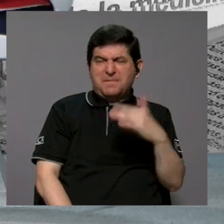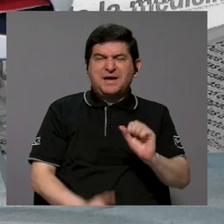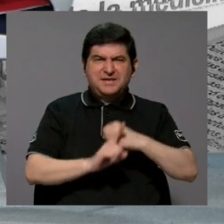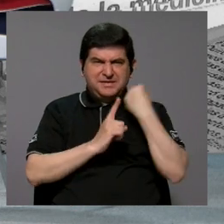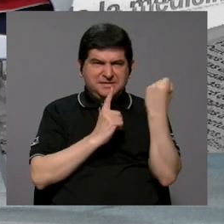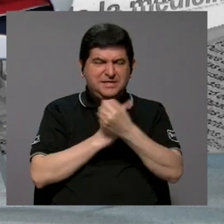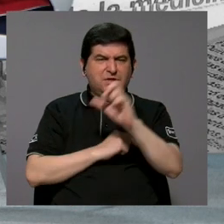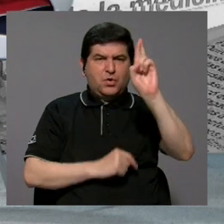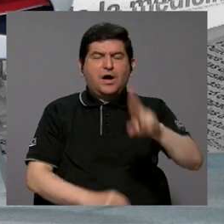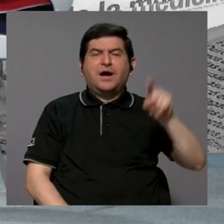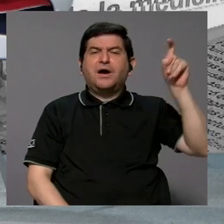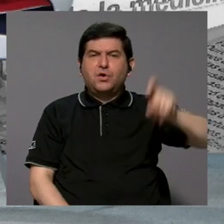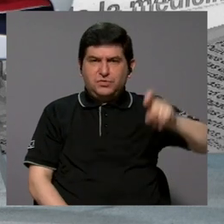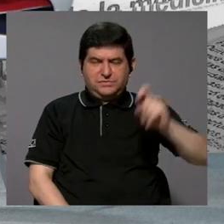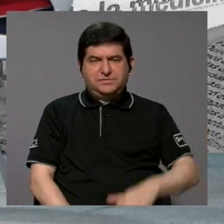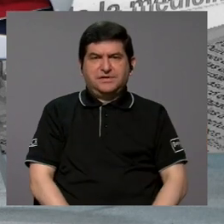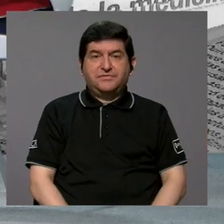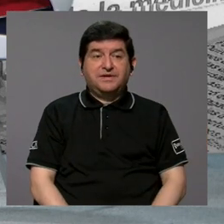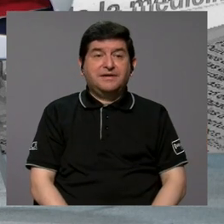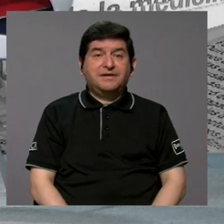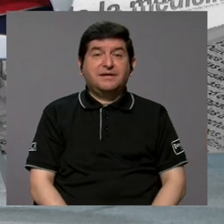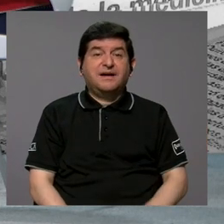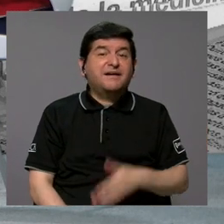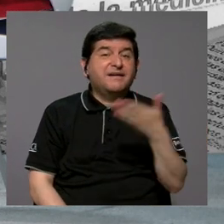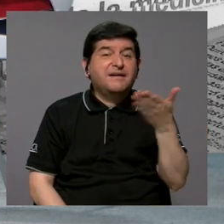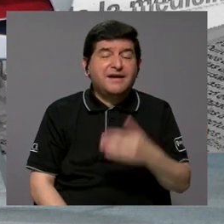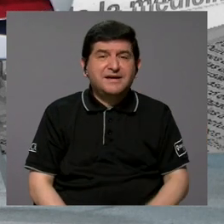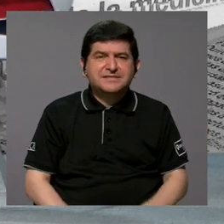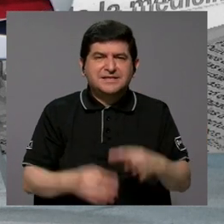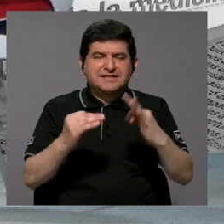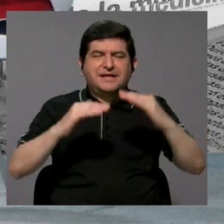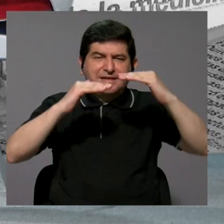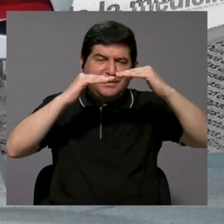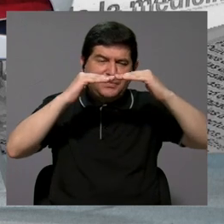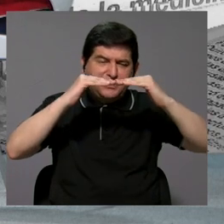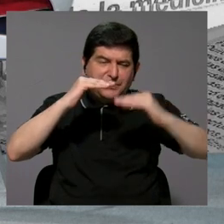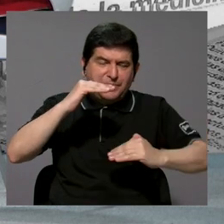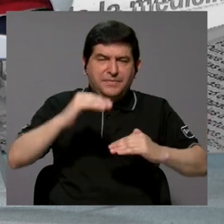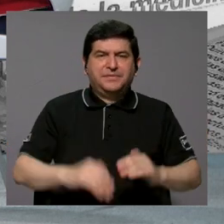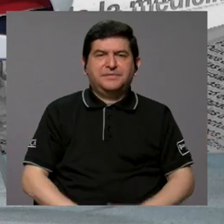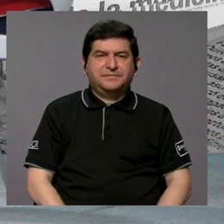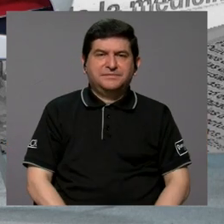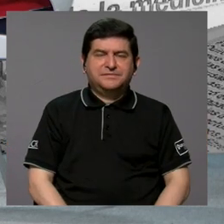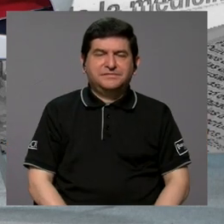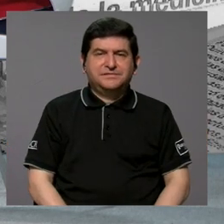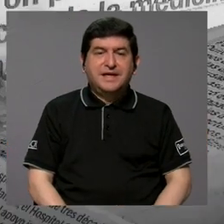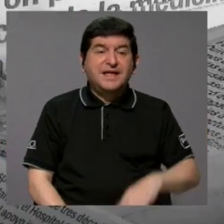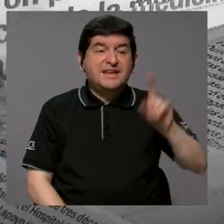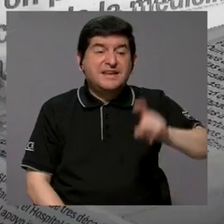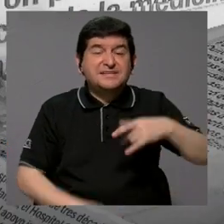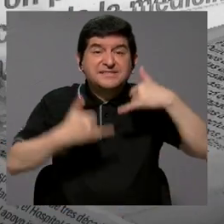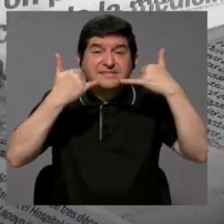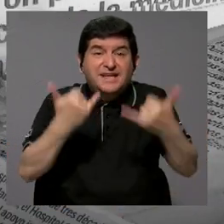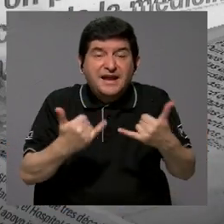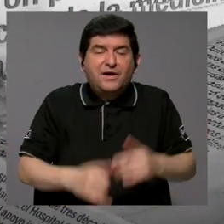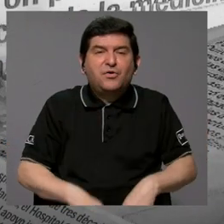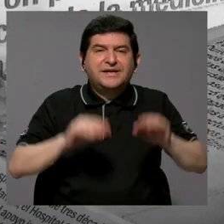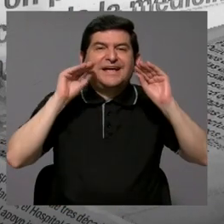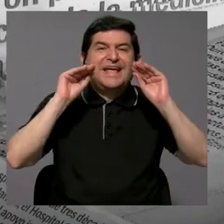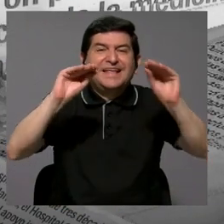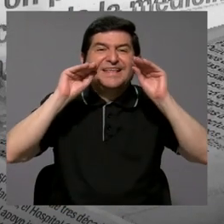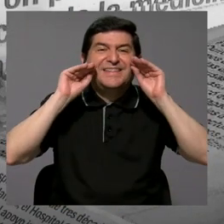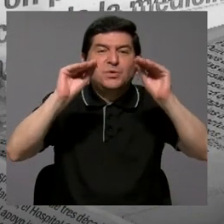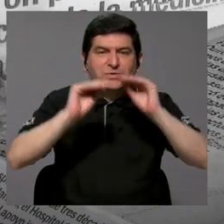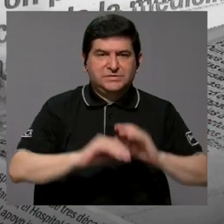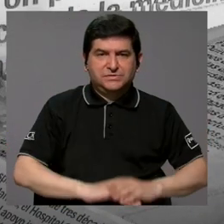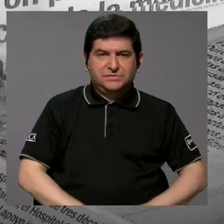lo que Costa Rica necesita, es tener y bajar un poquito el tono en llegar y decir, lo que necesita ahorita es la educación,